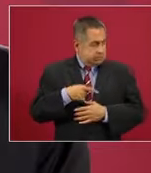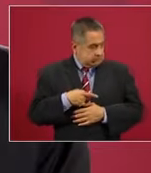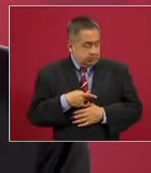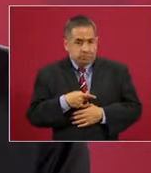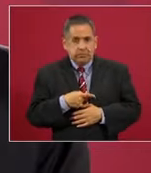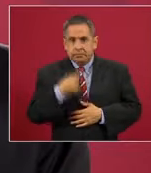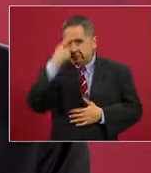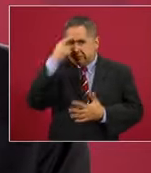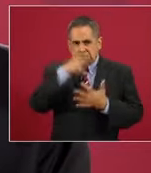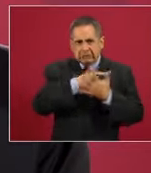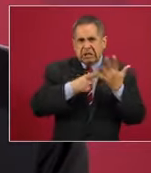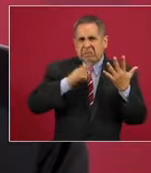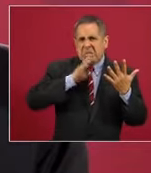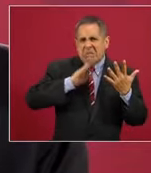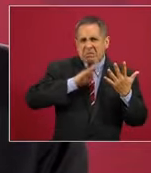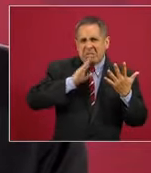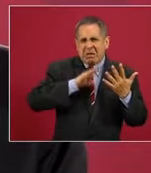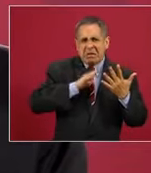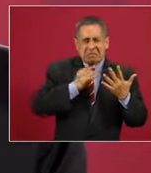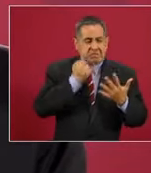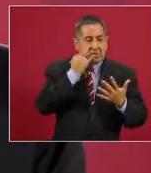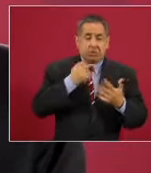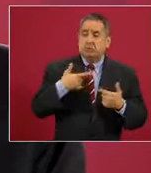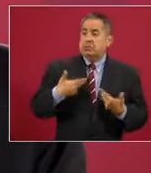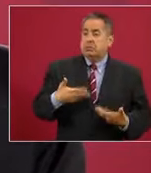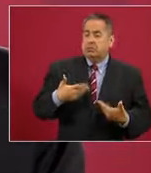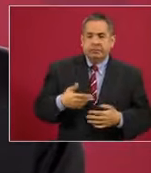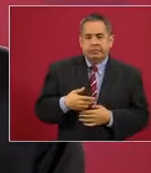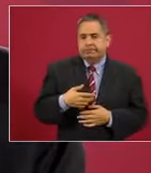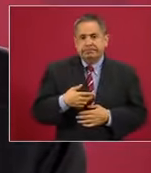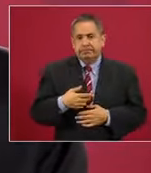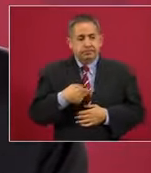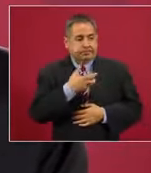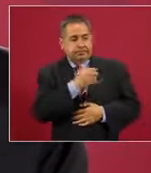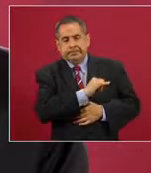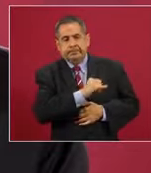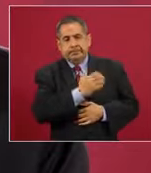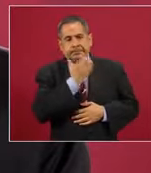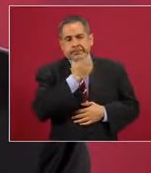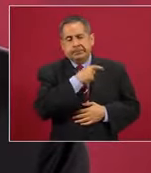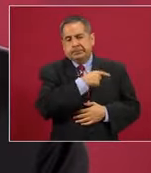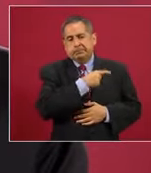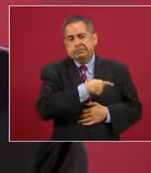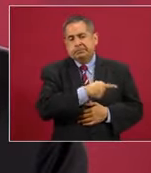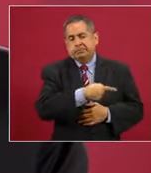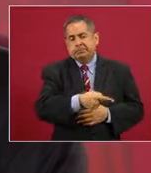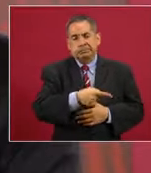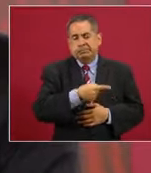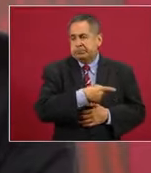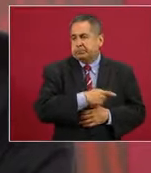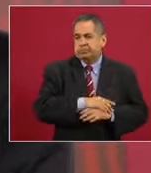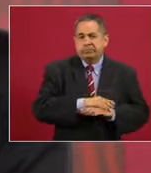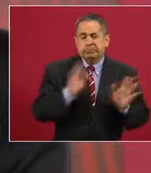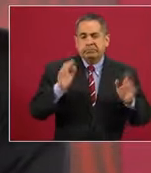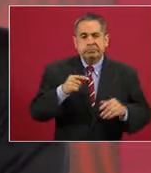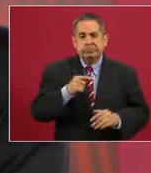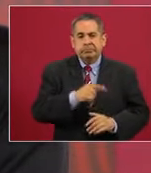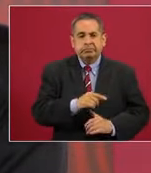porque el conservadurismo es una